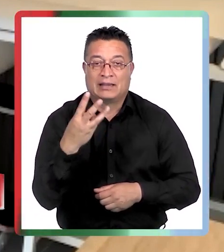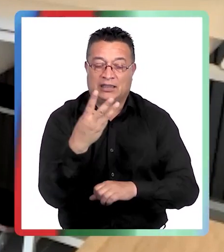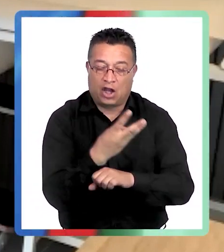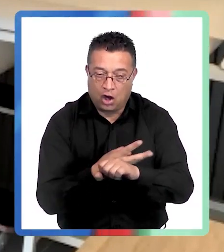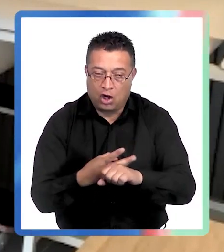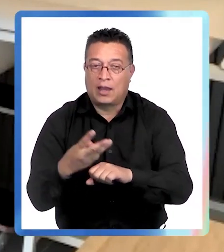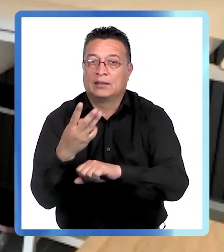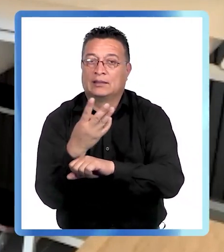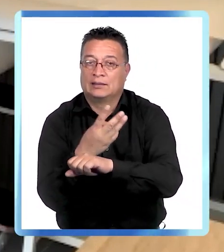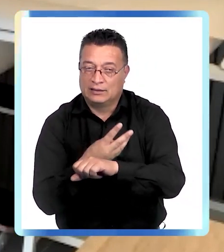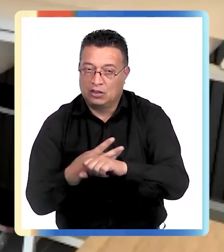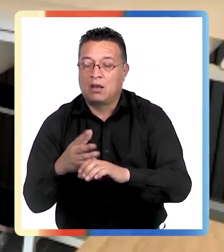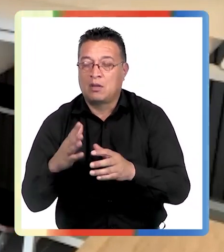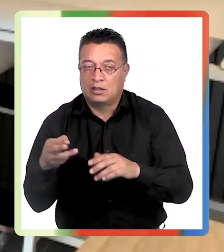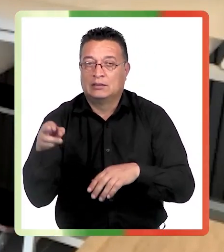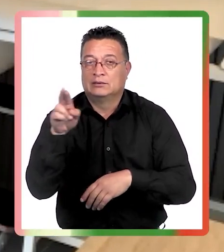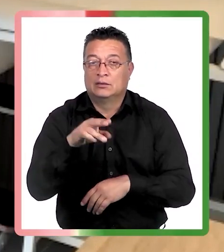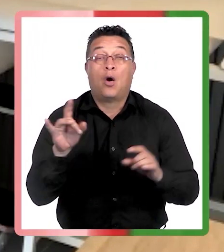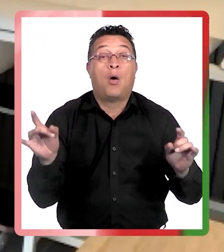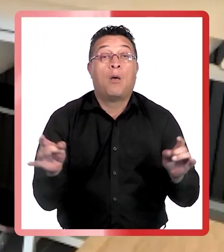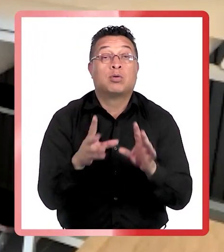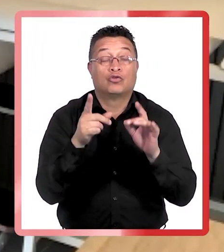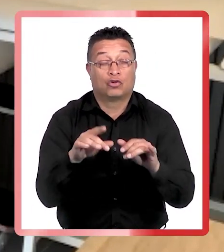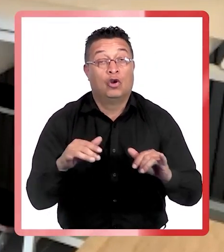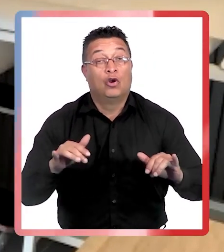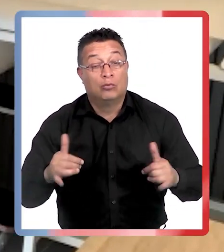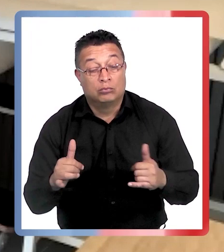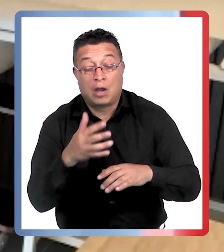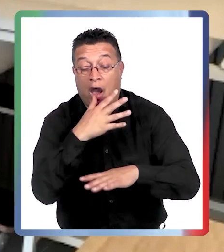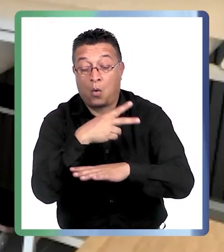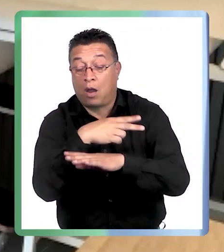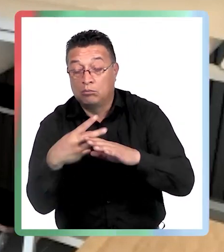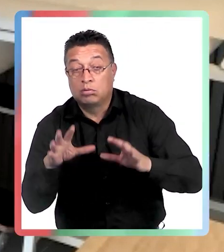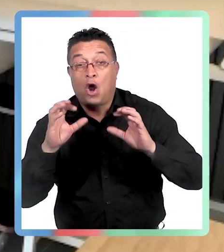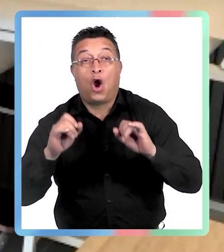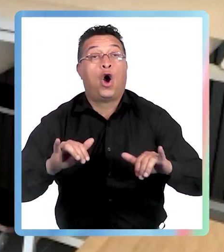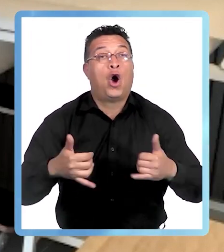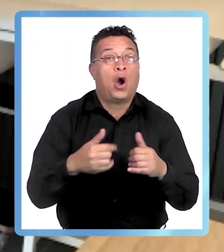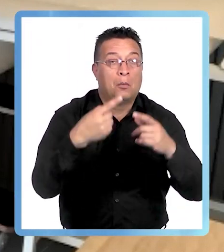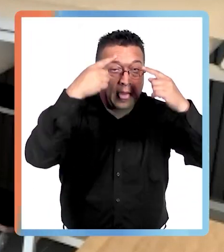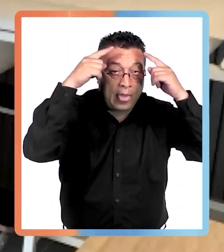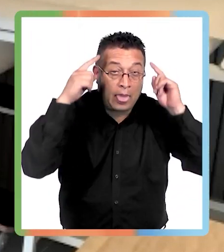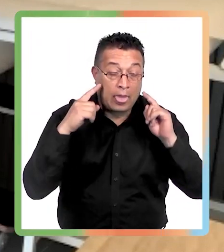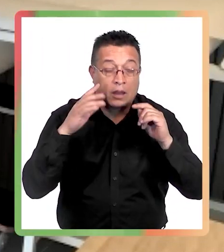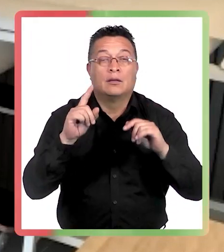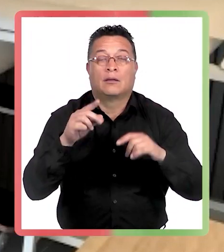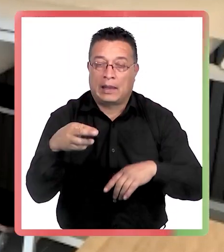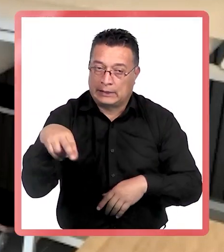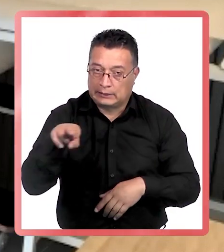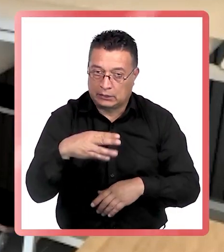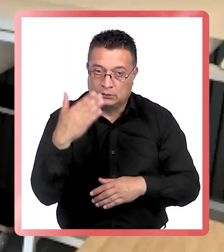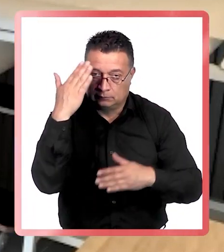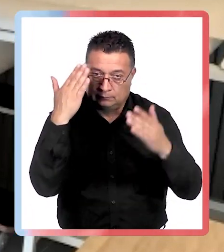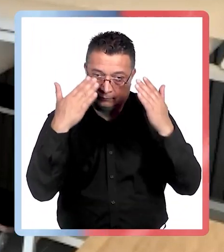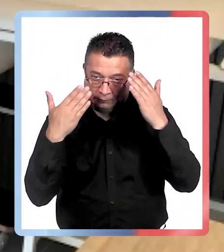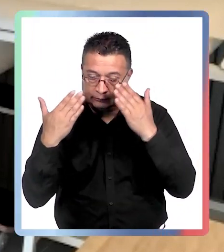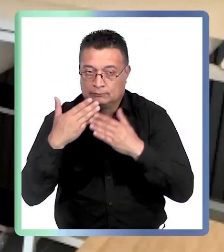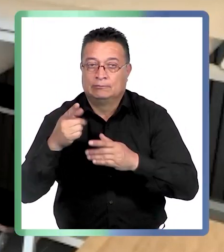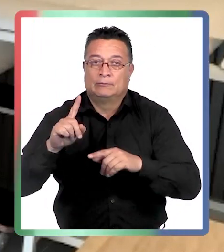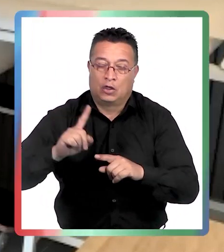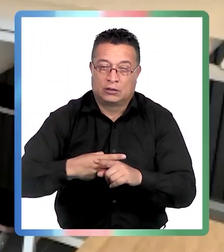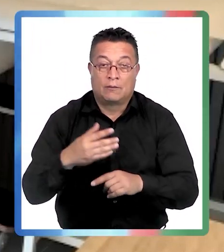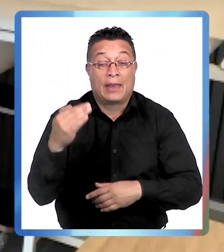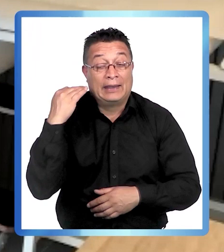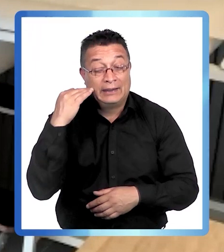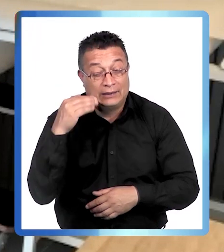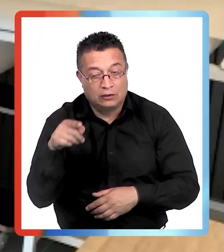3 horas más o menos, y en el caso de que uno se baña y se sumerja o que uno transpire, también se debería reaplicar. Por eso a veces los niños,